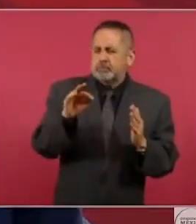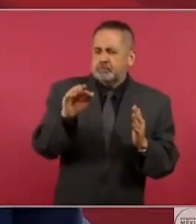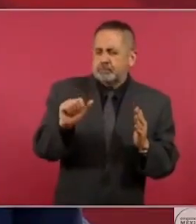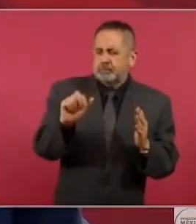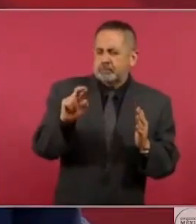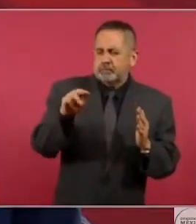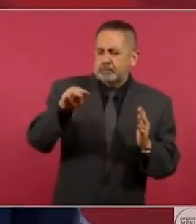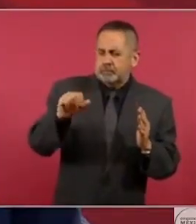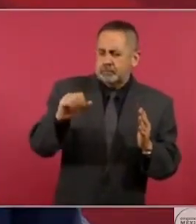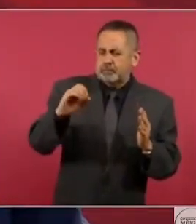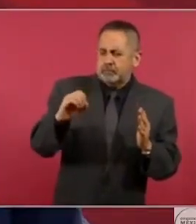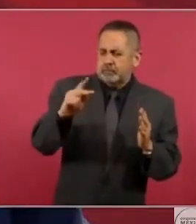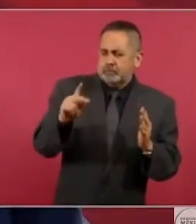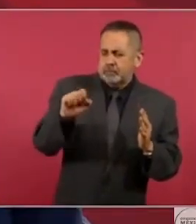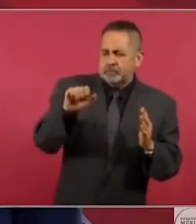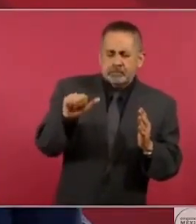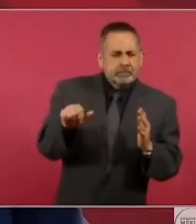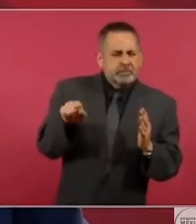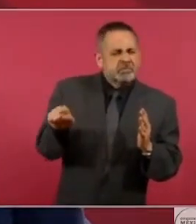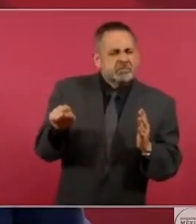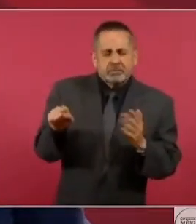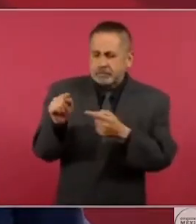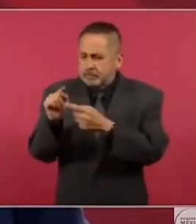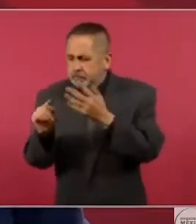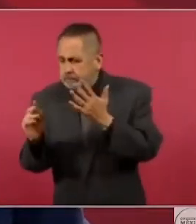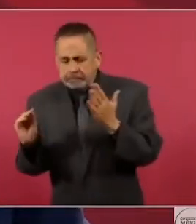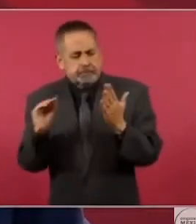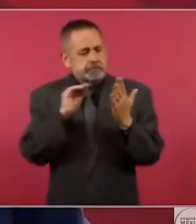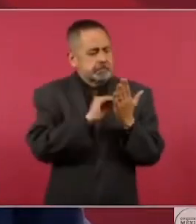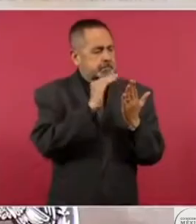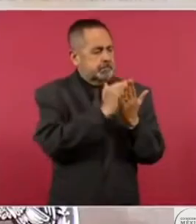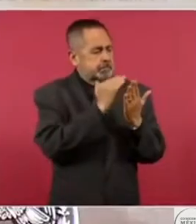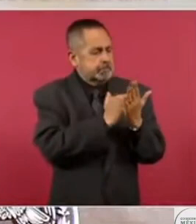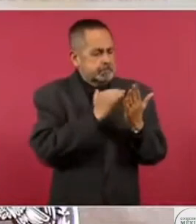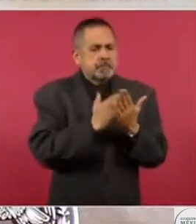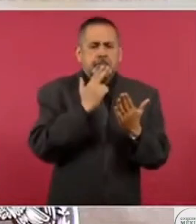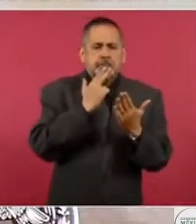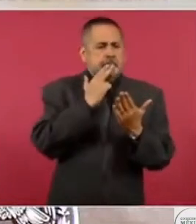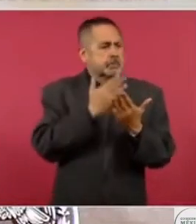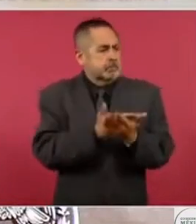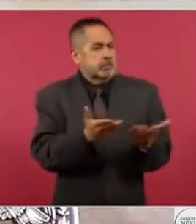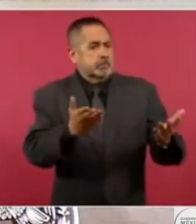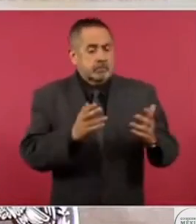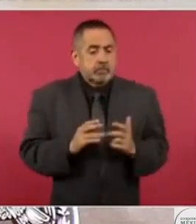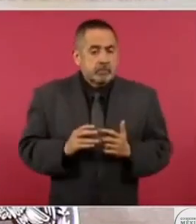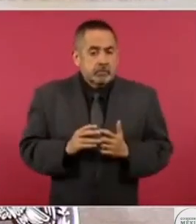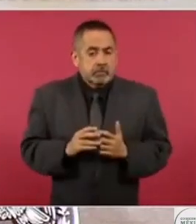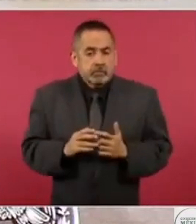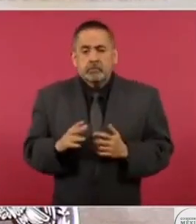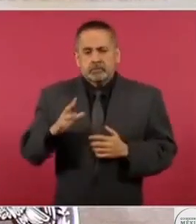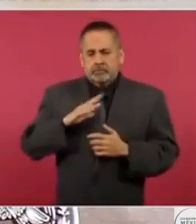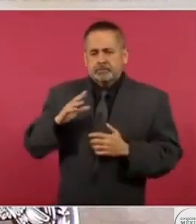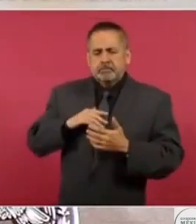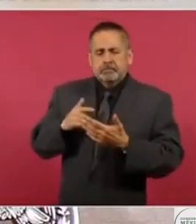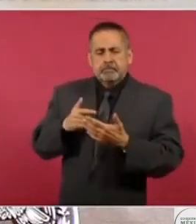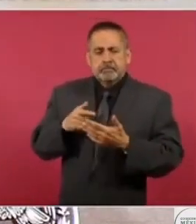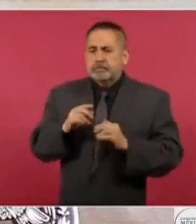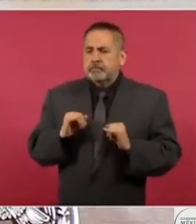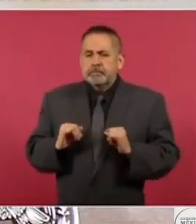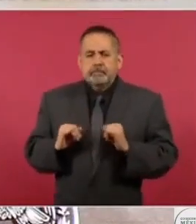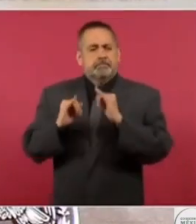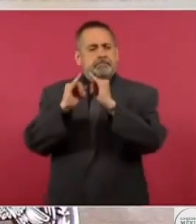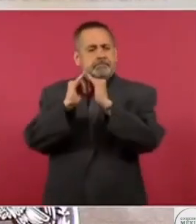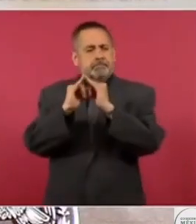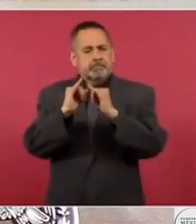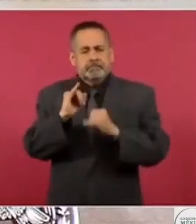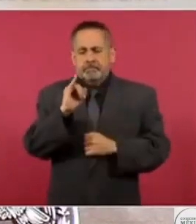estos productos es una tarea muy importante, lo existe en una base inicial en el Instituto